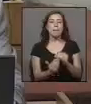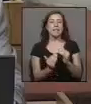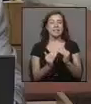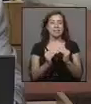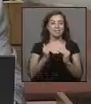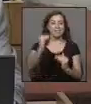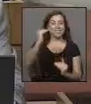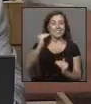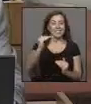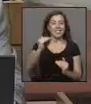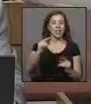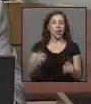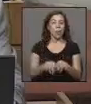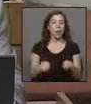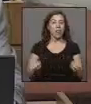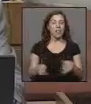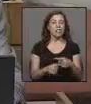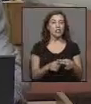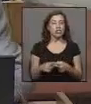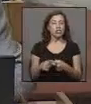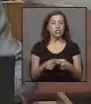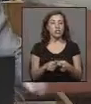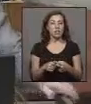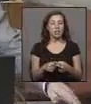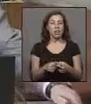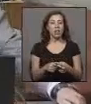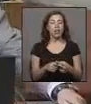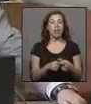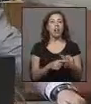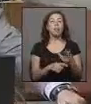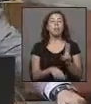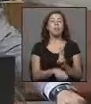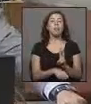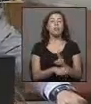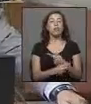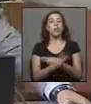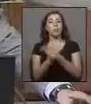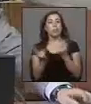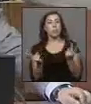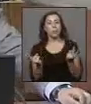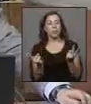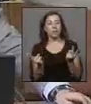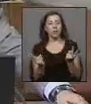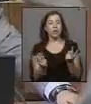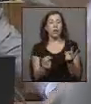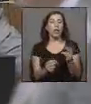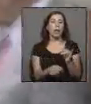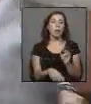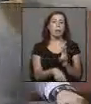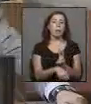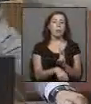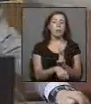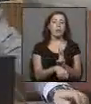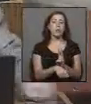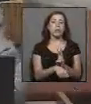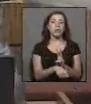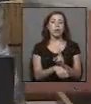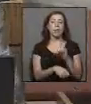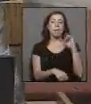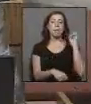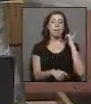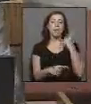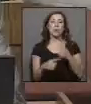brecha de la desigualdad social y de reconocimiento del Estado respecto a los profesores públicos y profesores del sistema